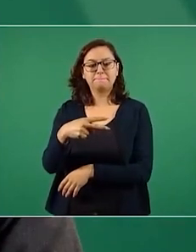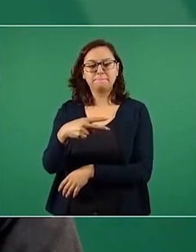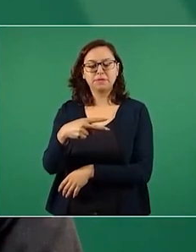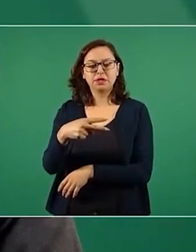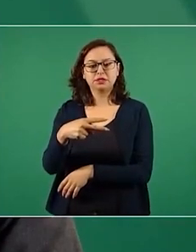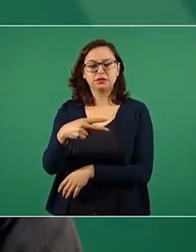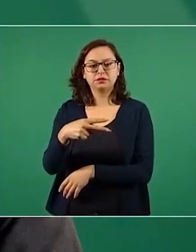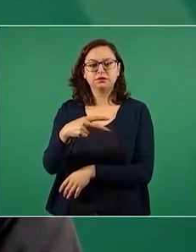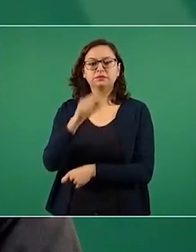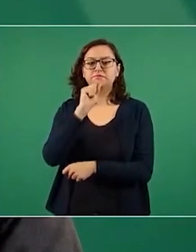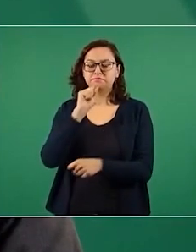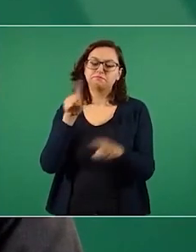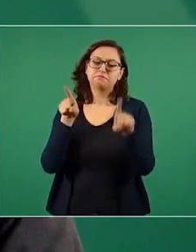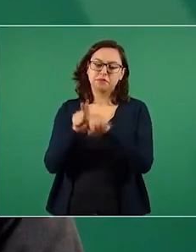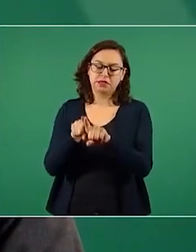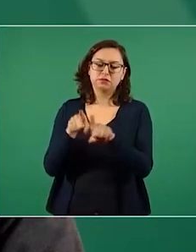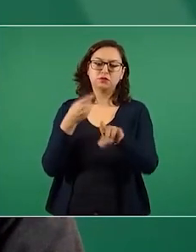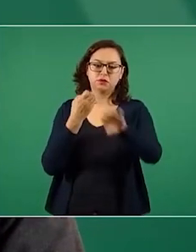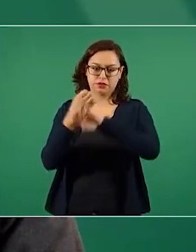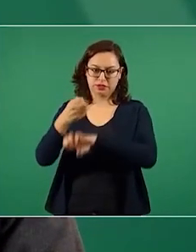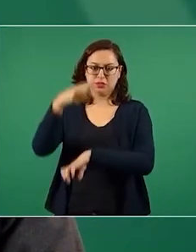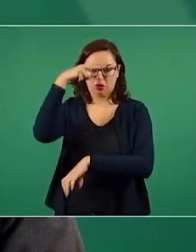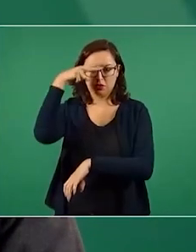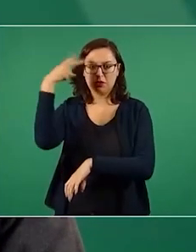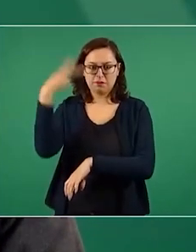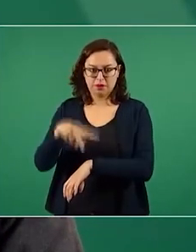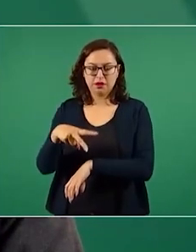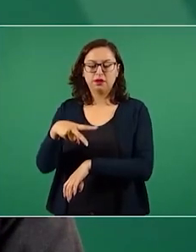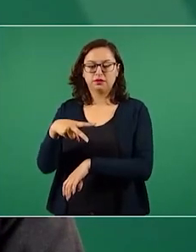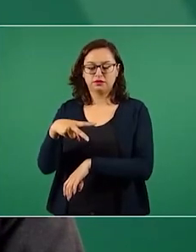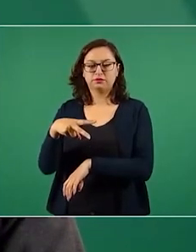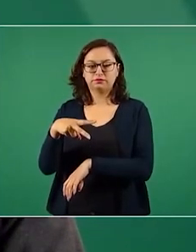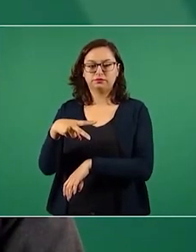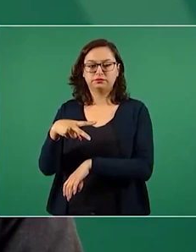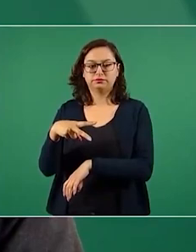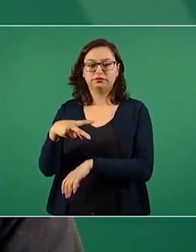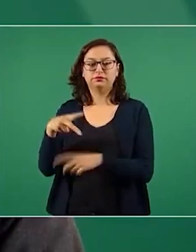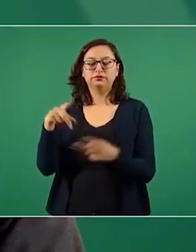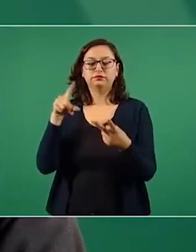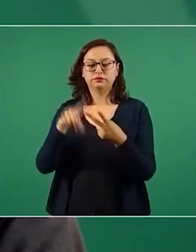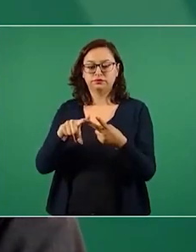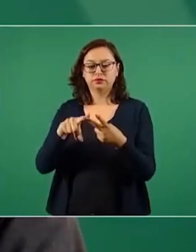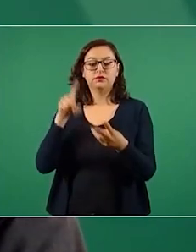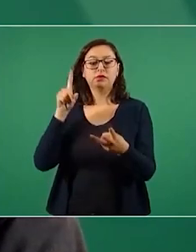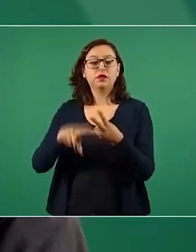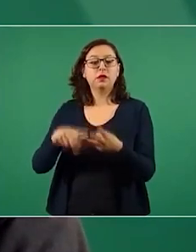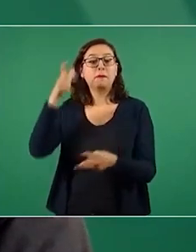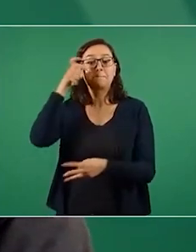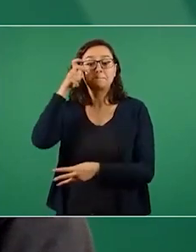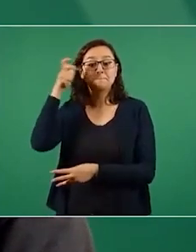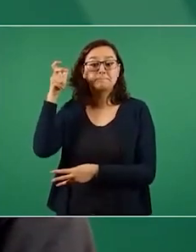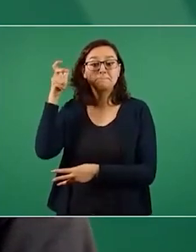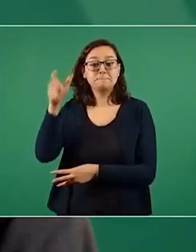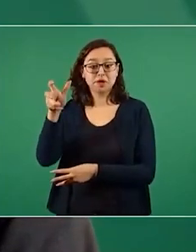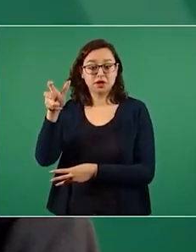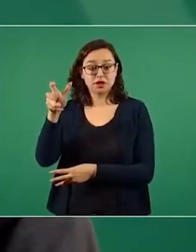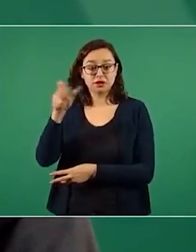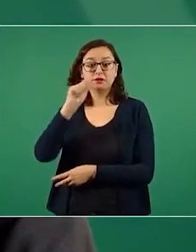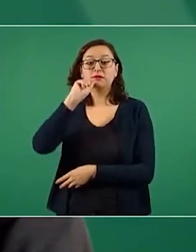del Valle de México y Pachuca, porque no